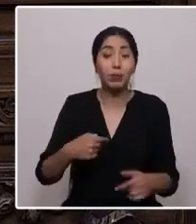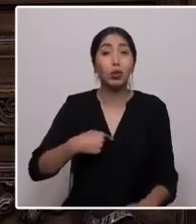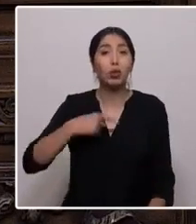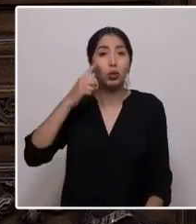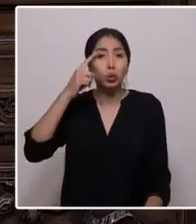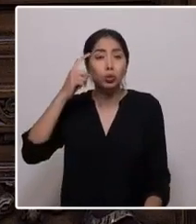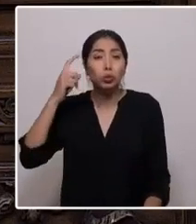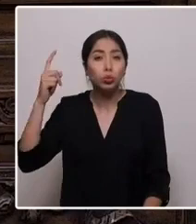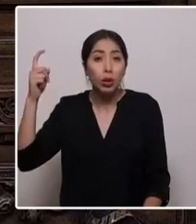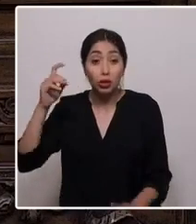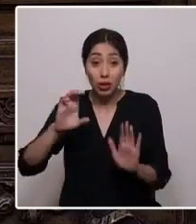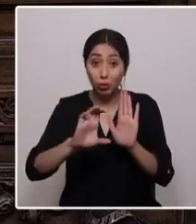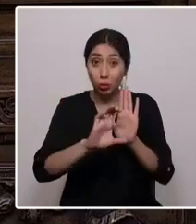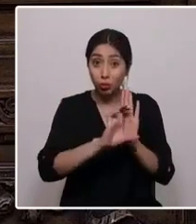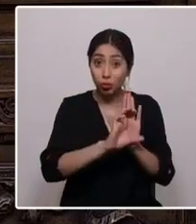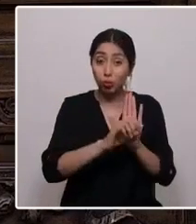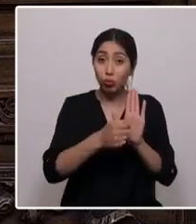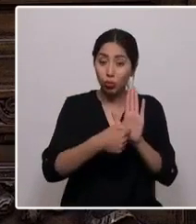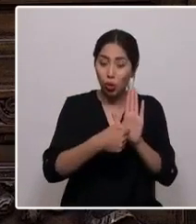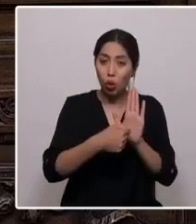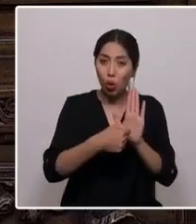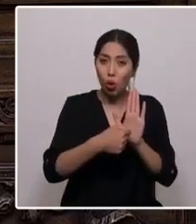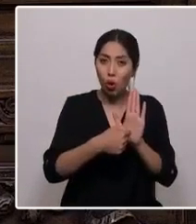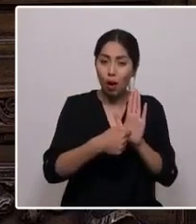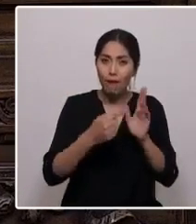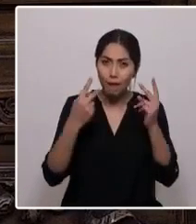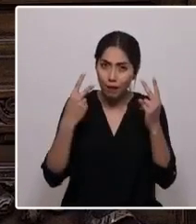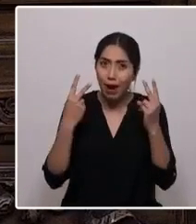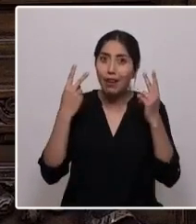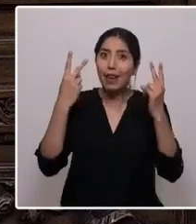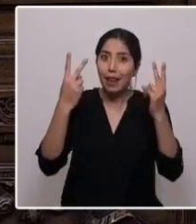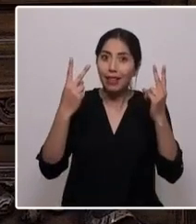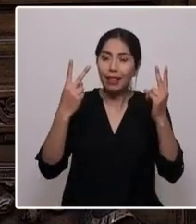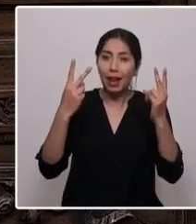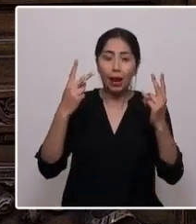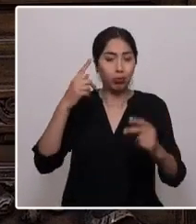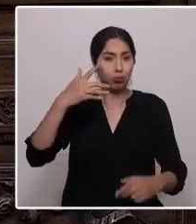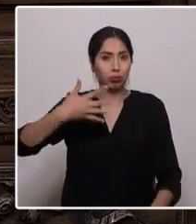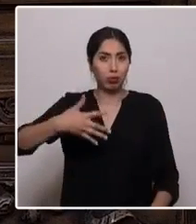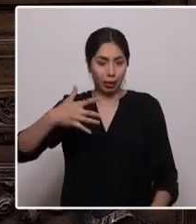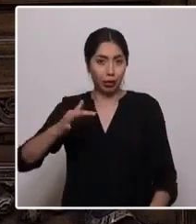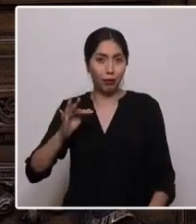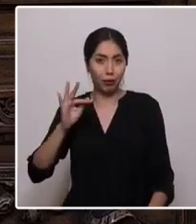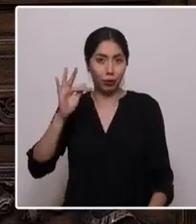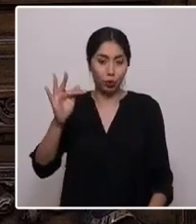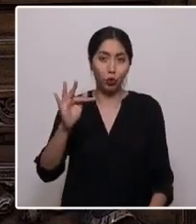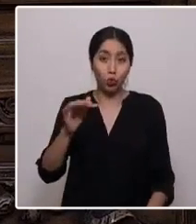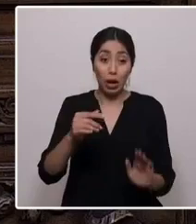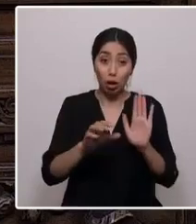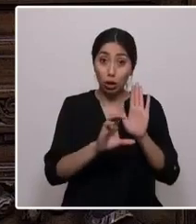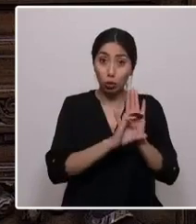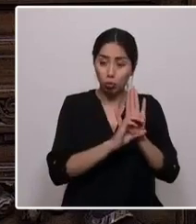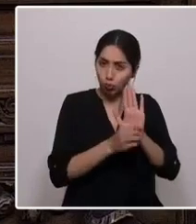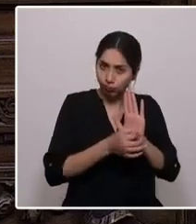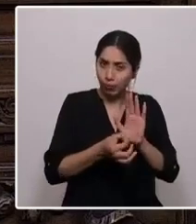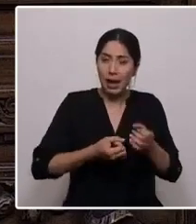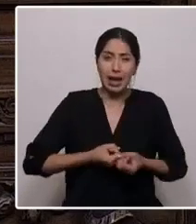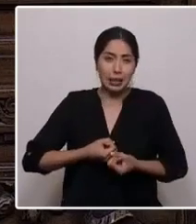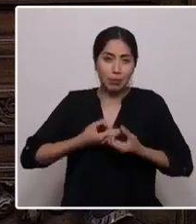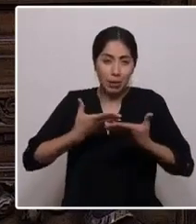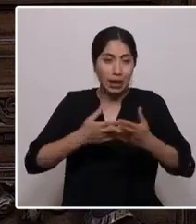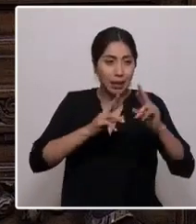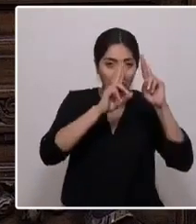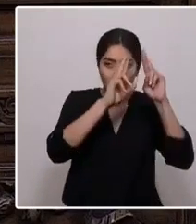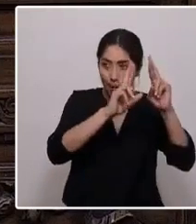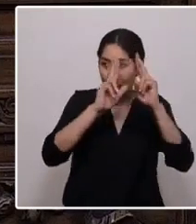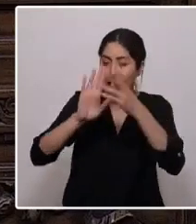Constitución inédita en su gestación y valiente en su proyección trascendente, exprese con claridad meridiana el respeto a todas